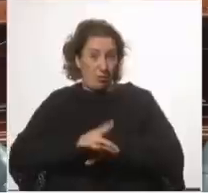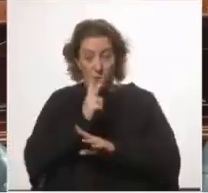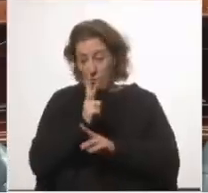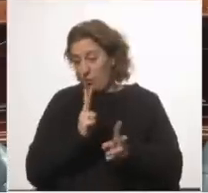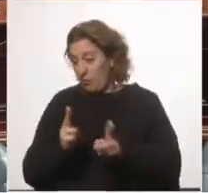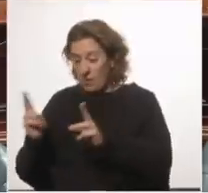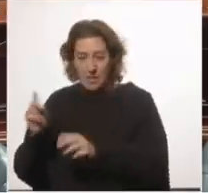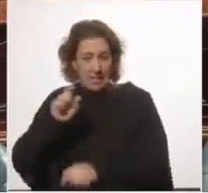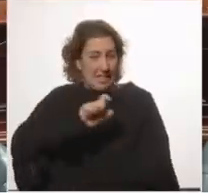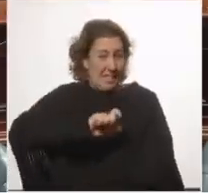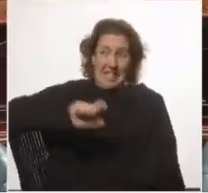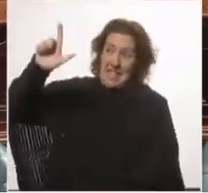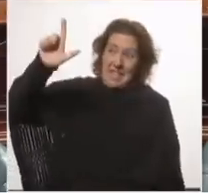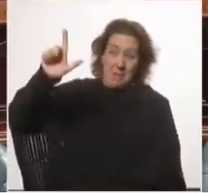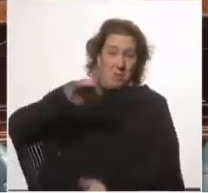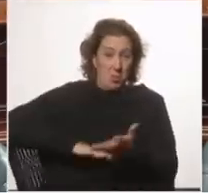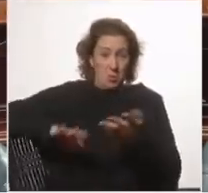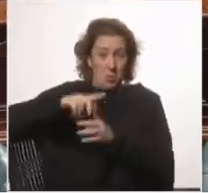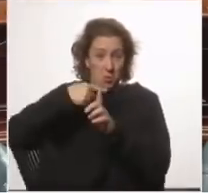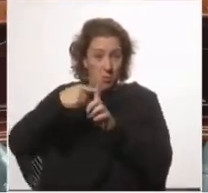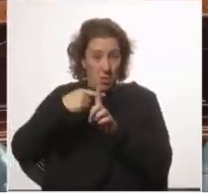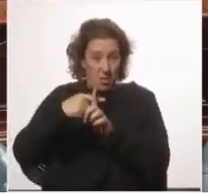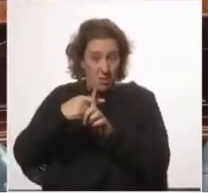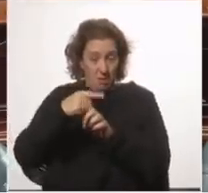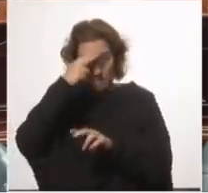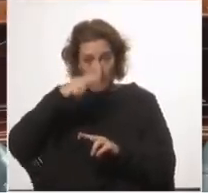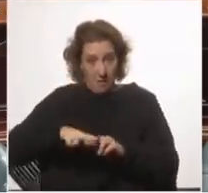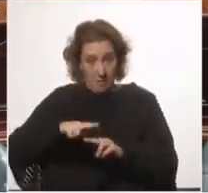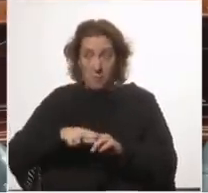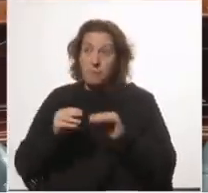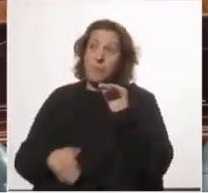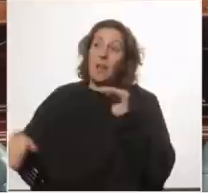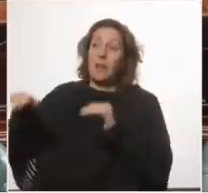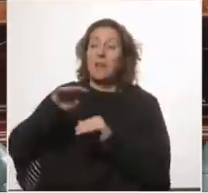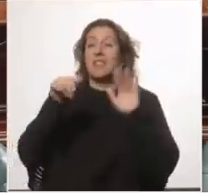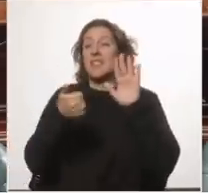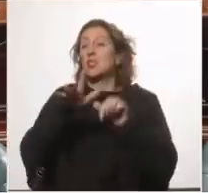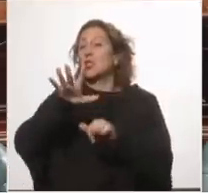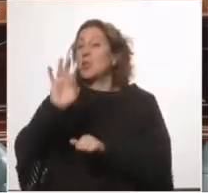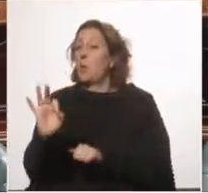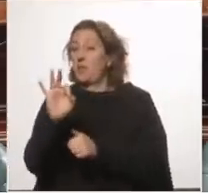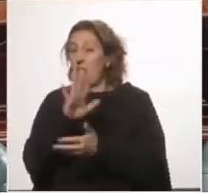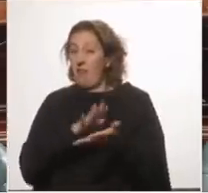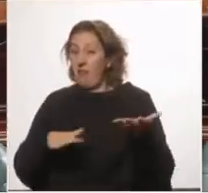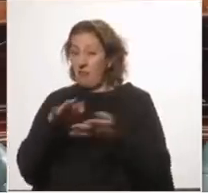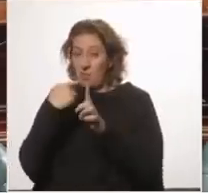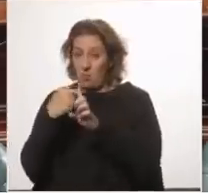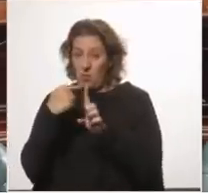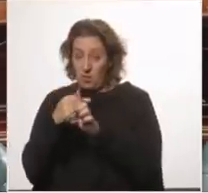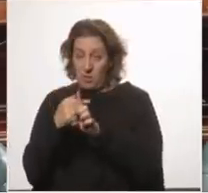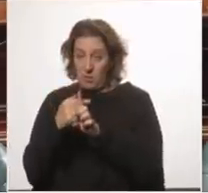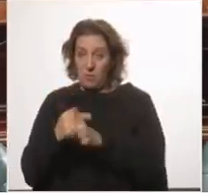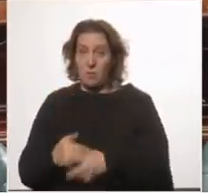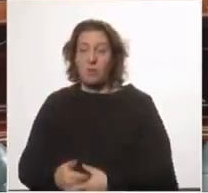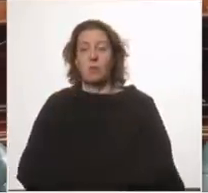enorme crecimiento de casos que como dije nos dejó arriba de 650 casos durante el mayor número de días del mundo